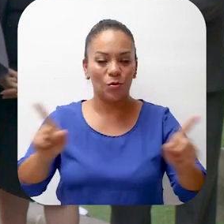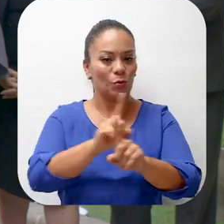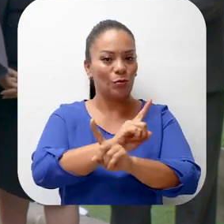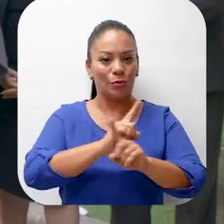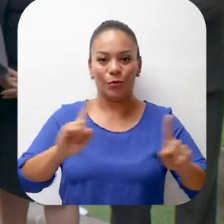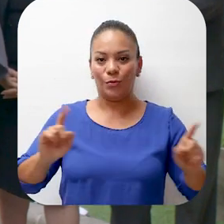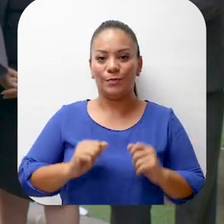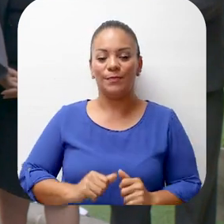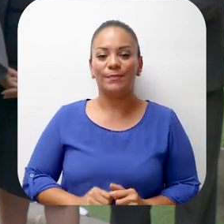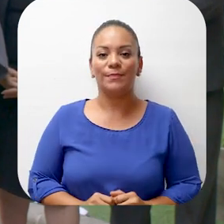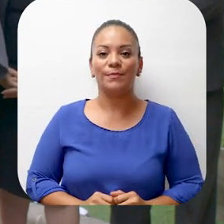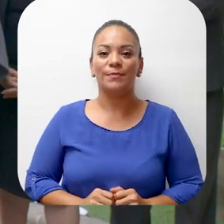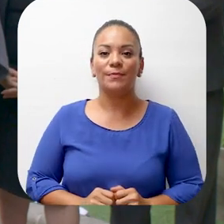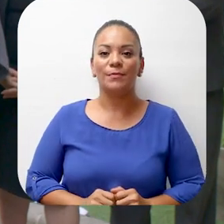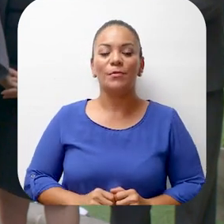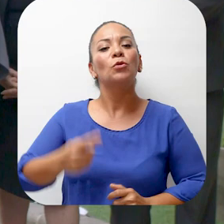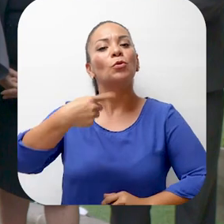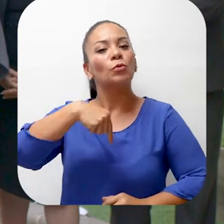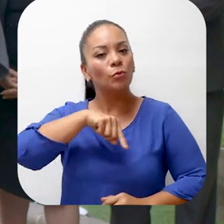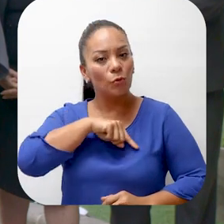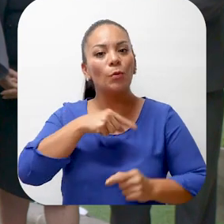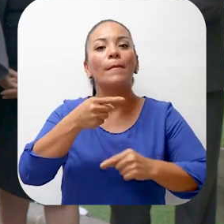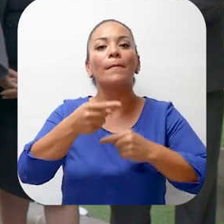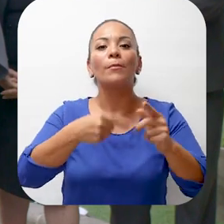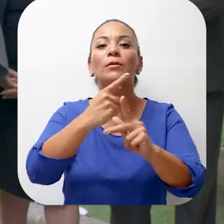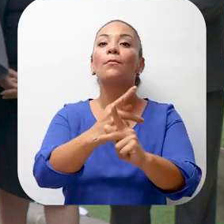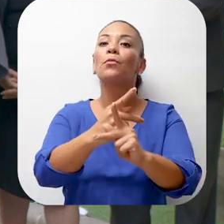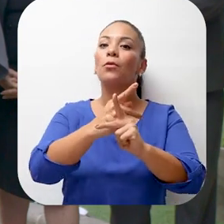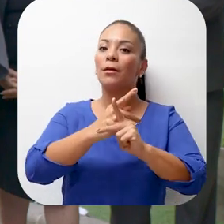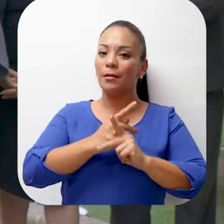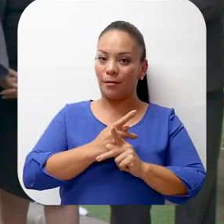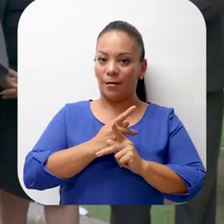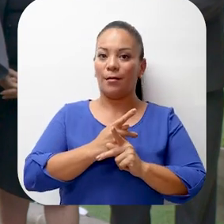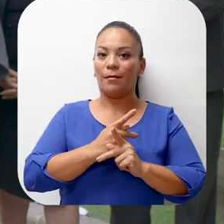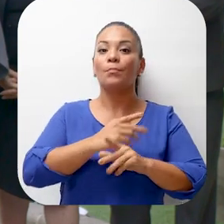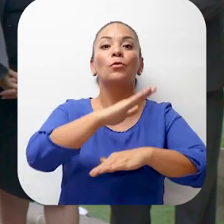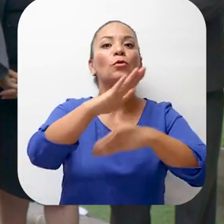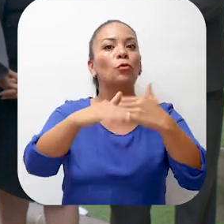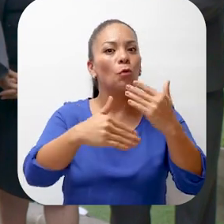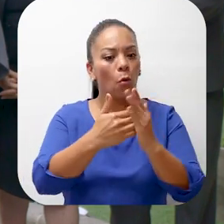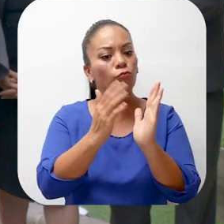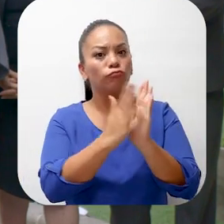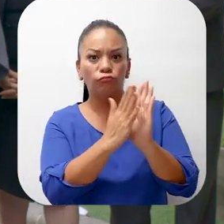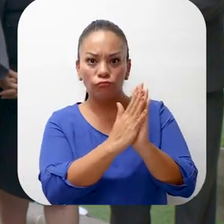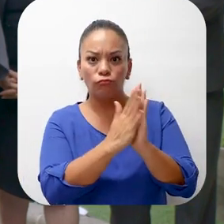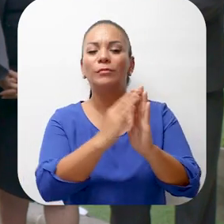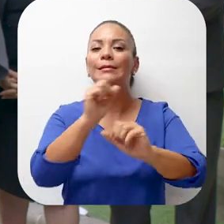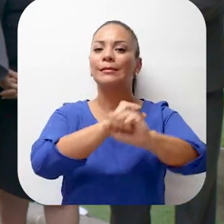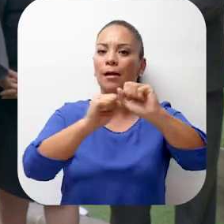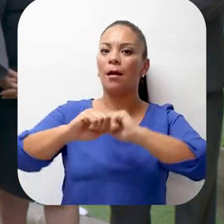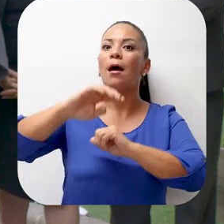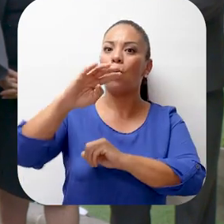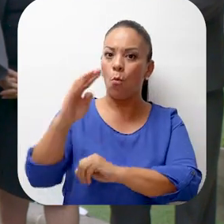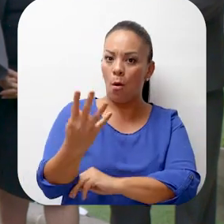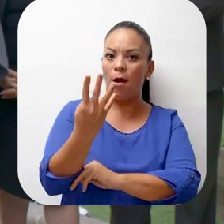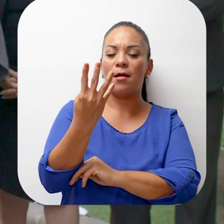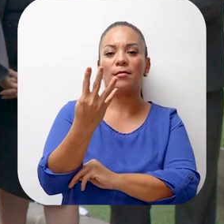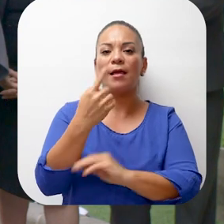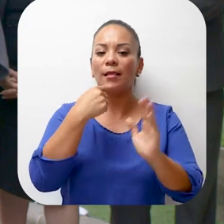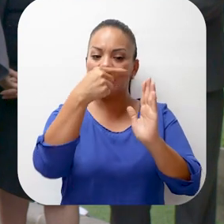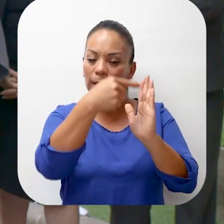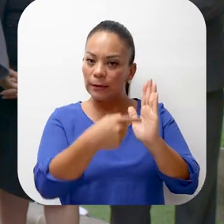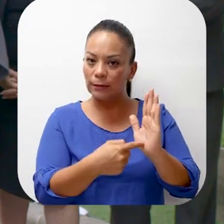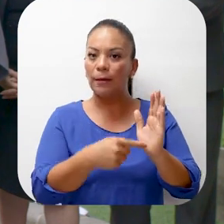niño ni niña. Vamos a proteger las resoluciones de la sala cuarta que